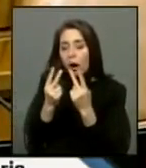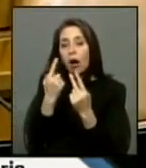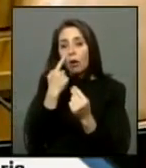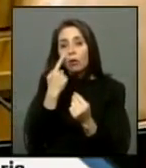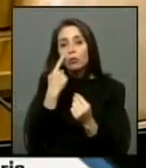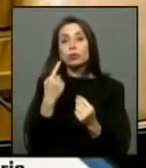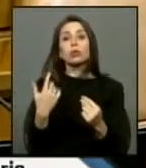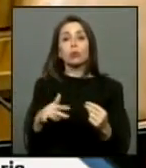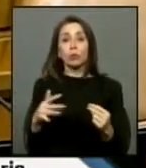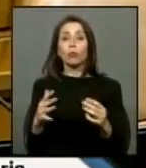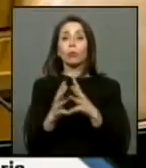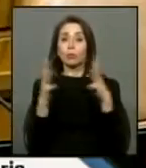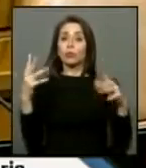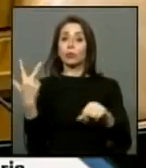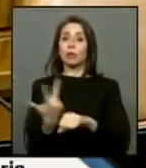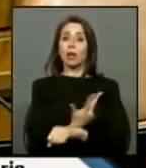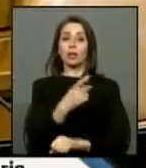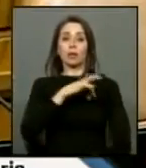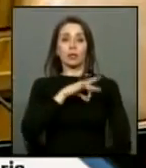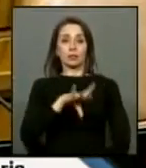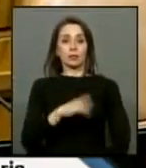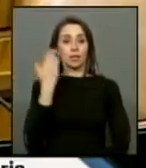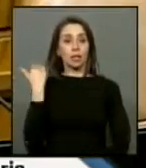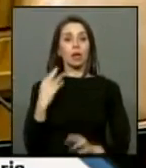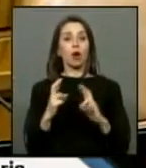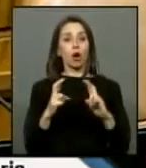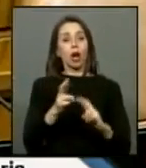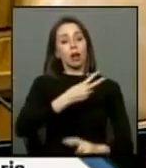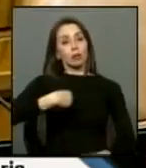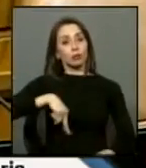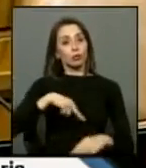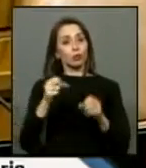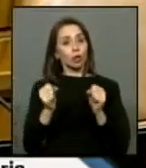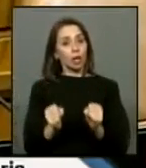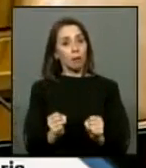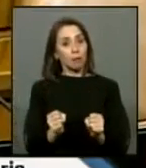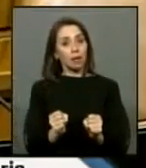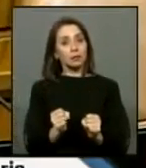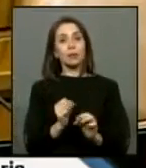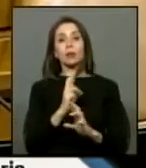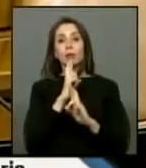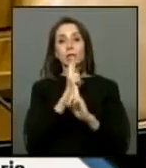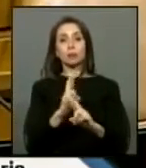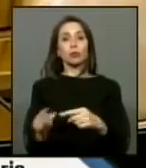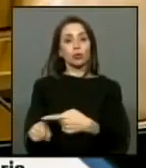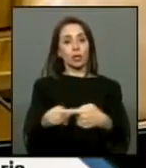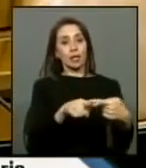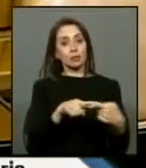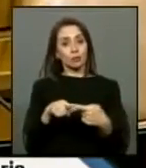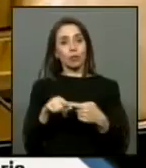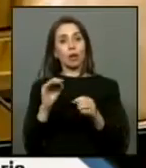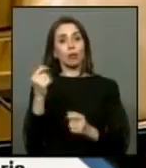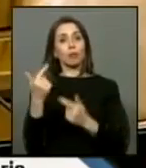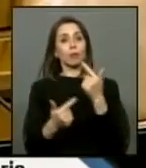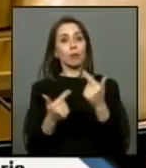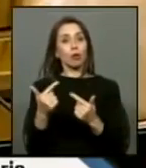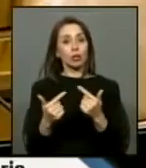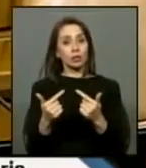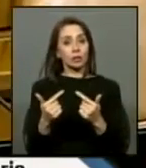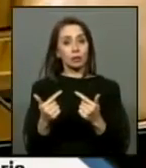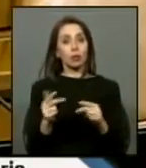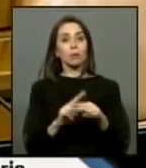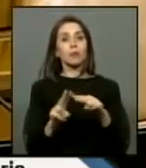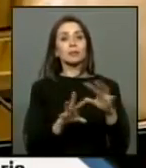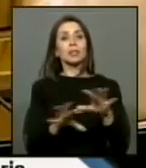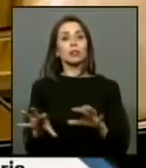de la tragedia de Chile ojalá seamos capaces de reaccionar como sociedad y como clase política para hacer